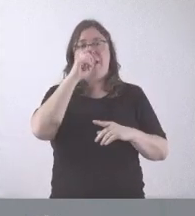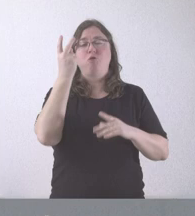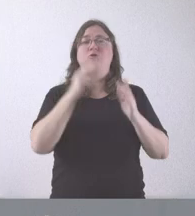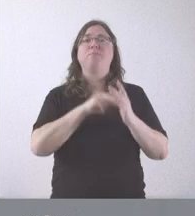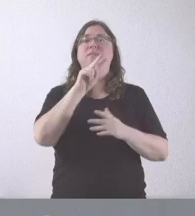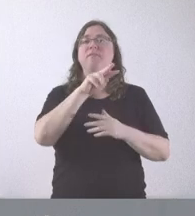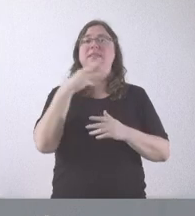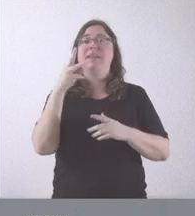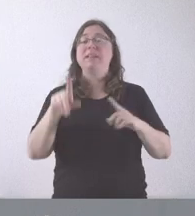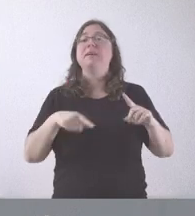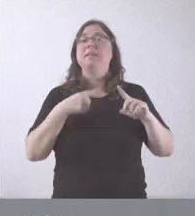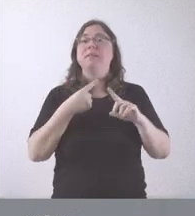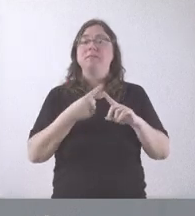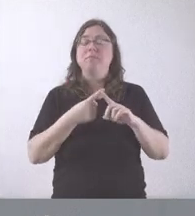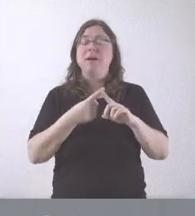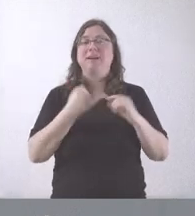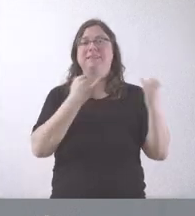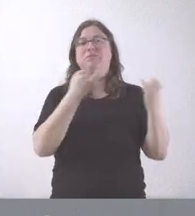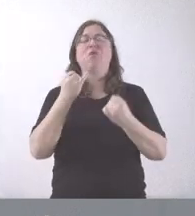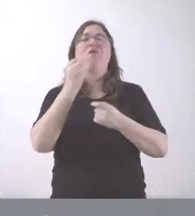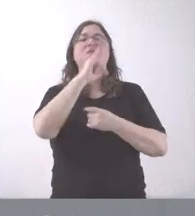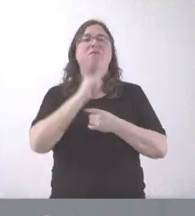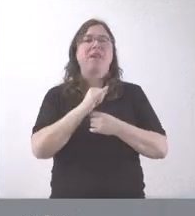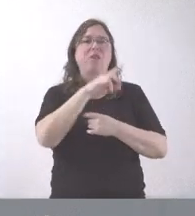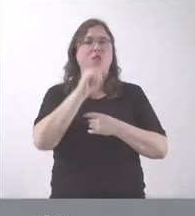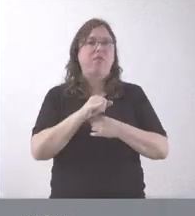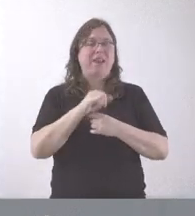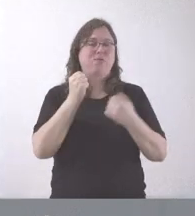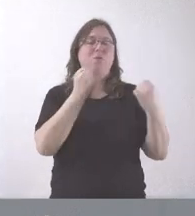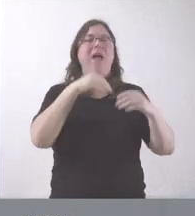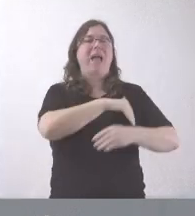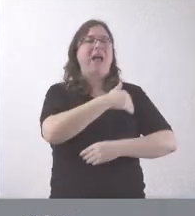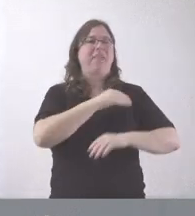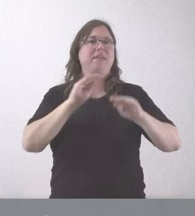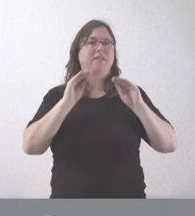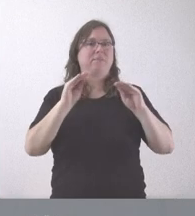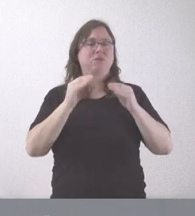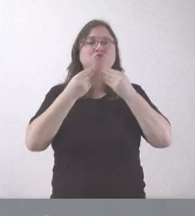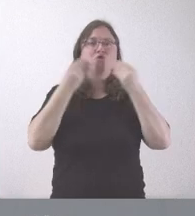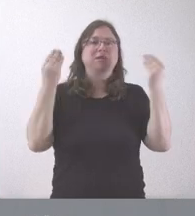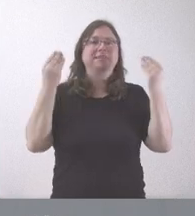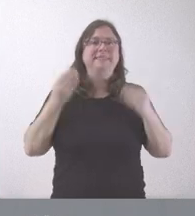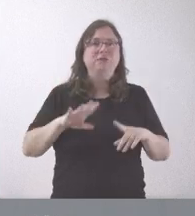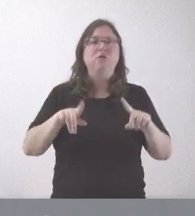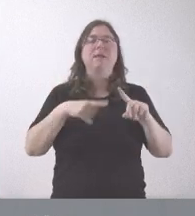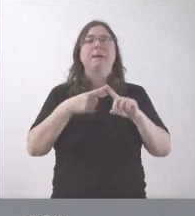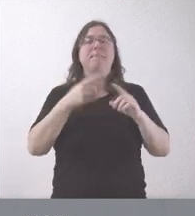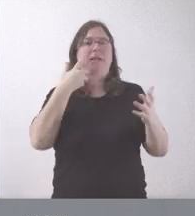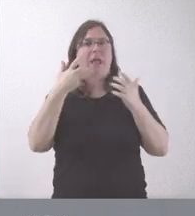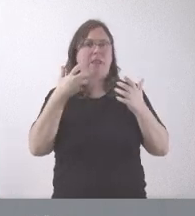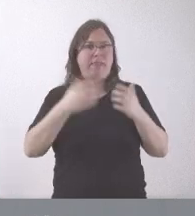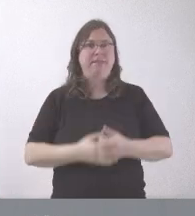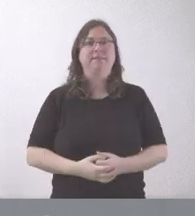también de la institución Fernán González, que es la Academia Burganense de Historia y Bellas Artes.